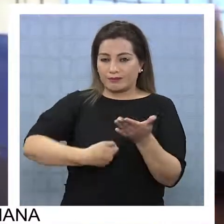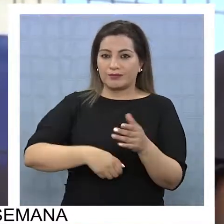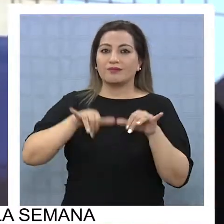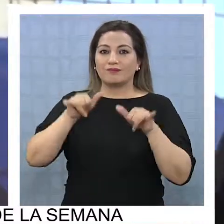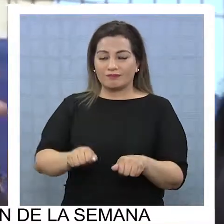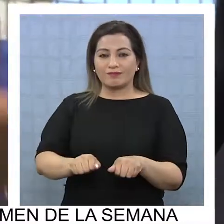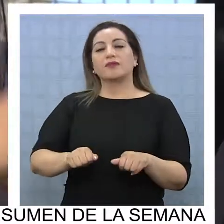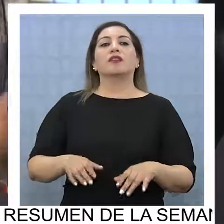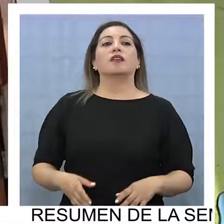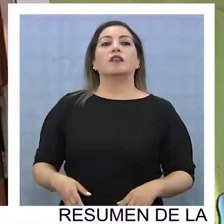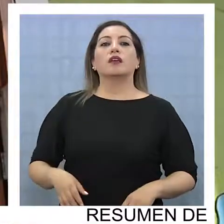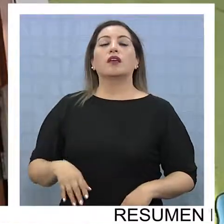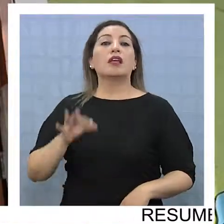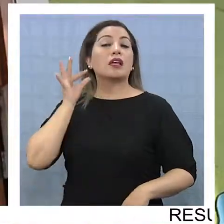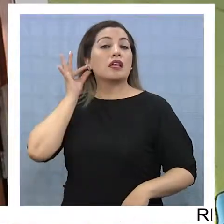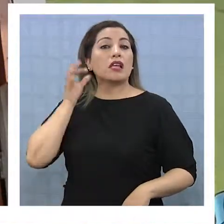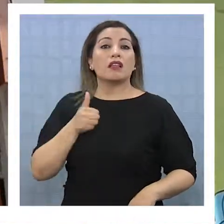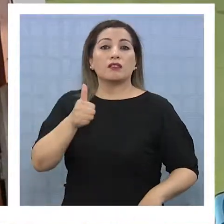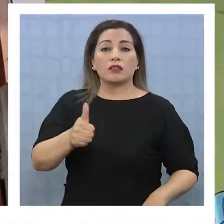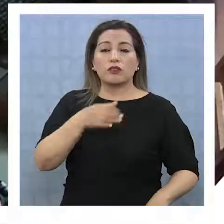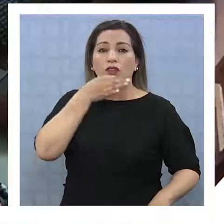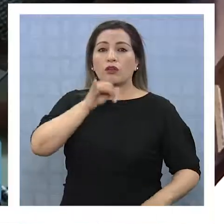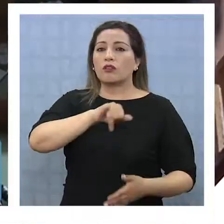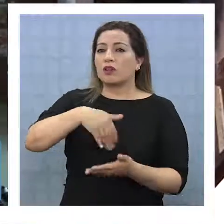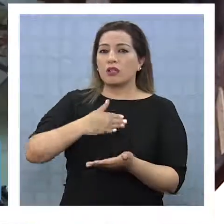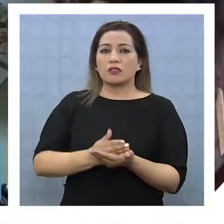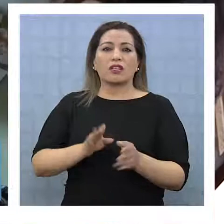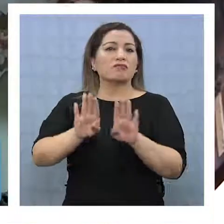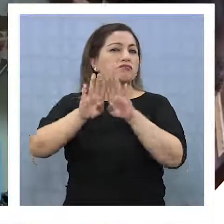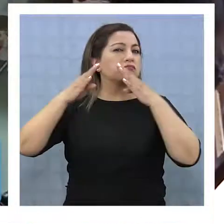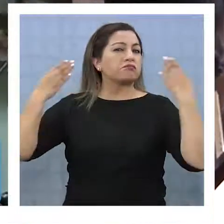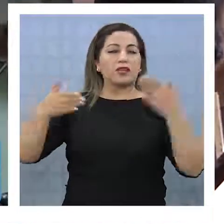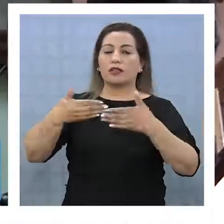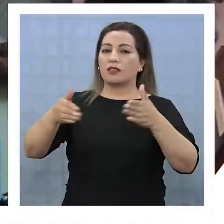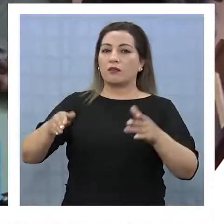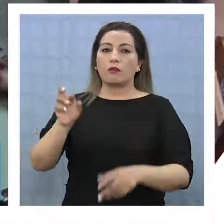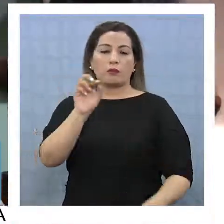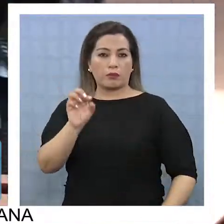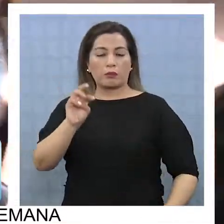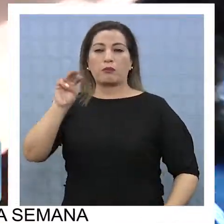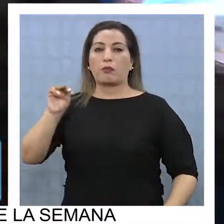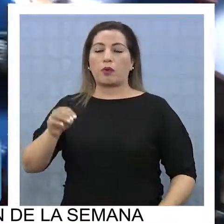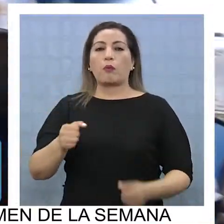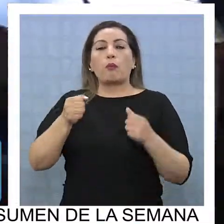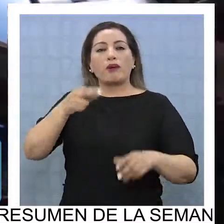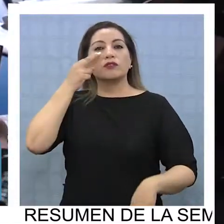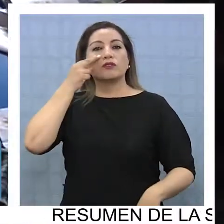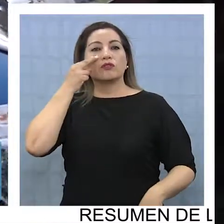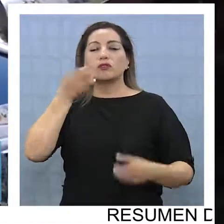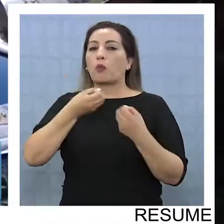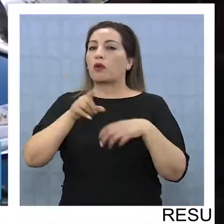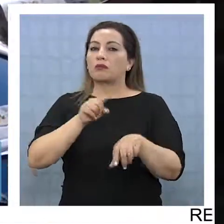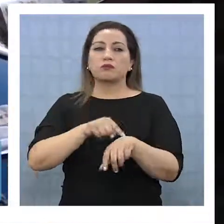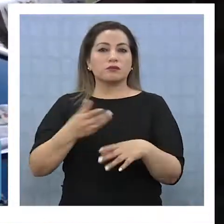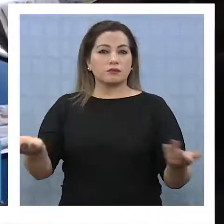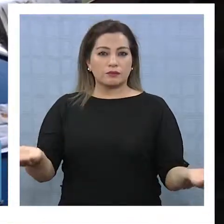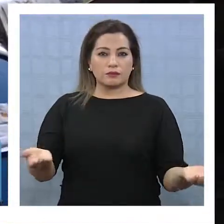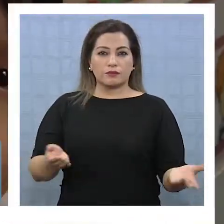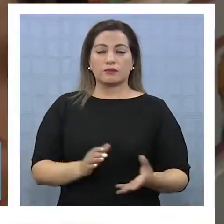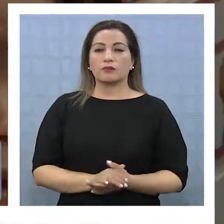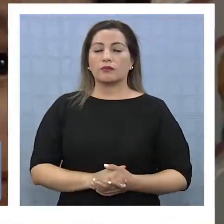La directora regional de Integra expresó que sus jardines son de puertas abiertas, por lo que los apoderados pueden ir a conocerlos en cualquier momento.